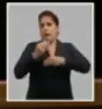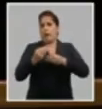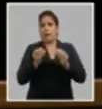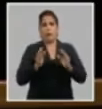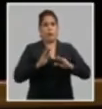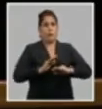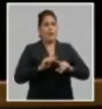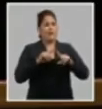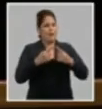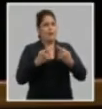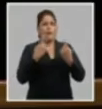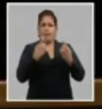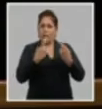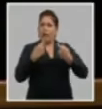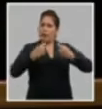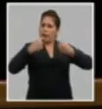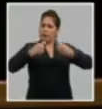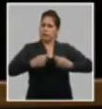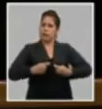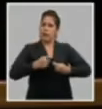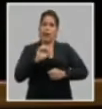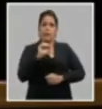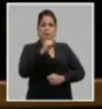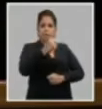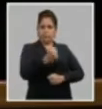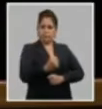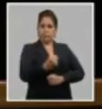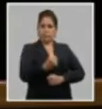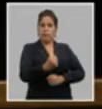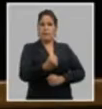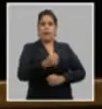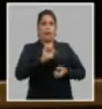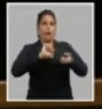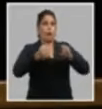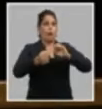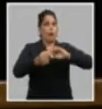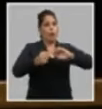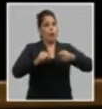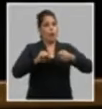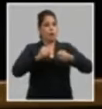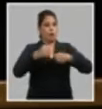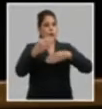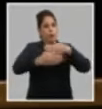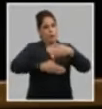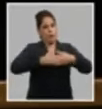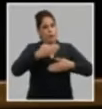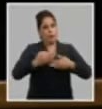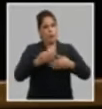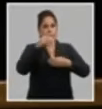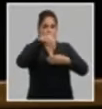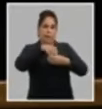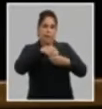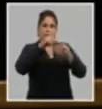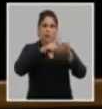al igual que la falta de firmeza, exigencia y de control frente a los fenómenos negativos.